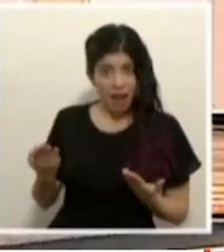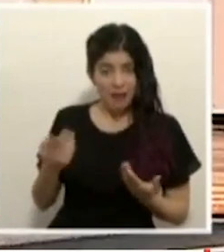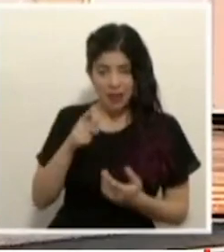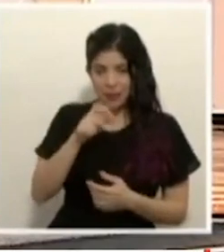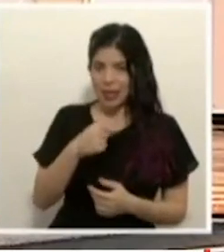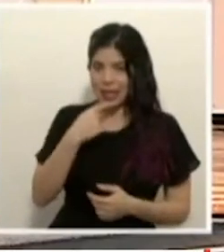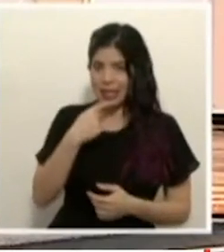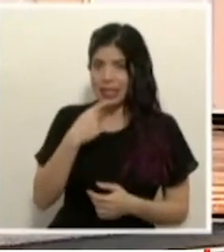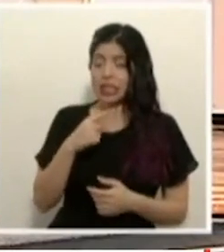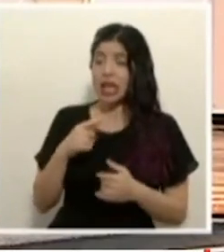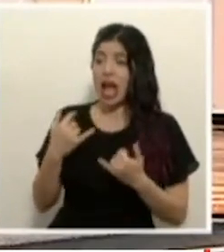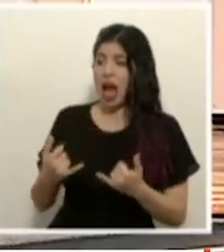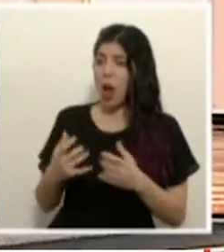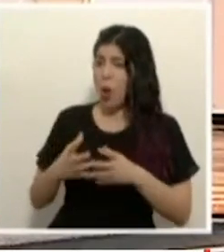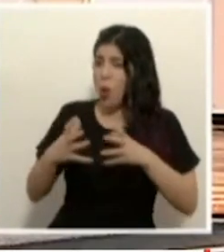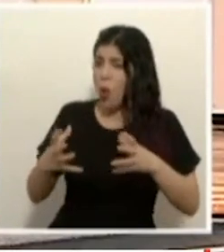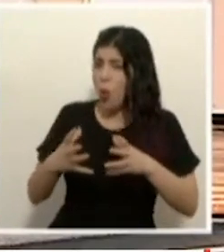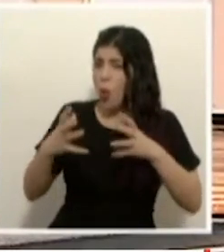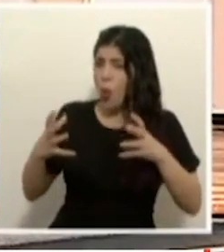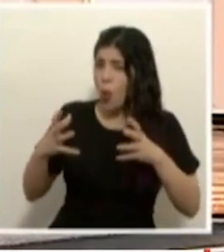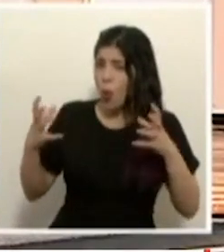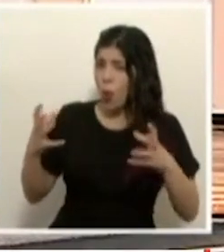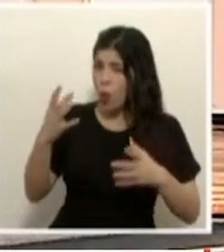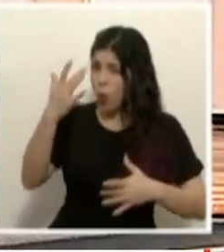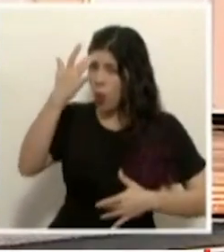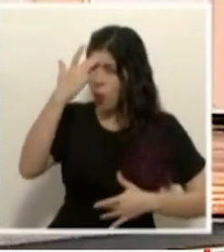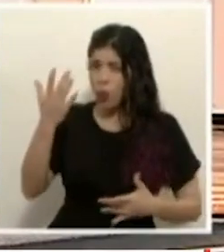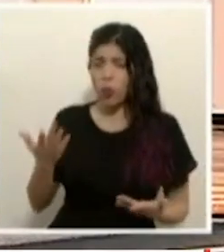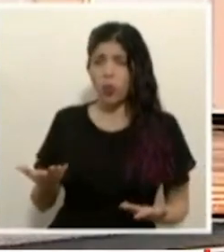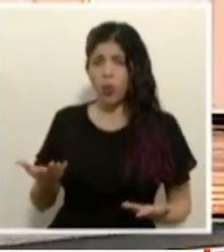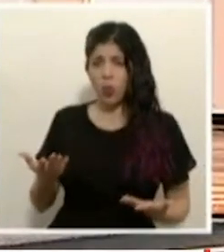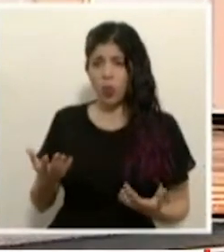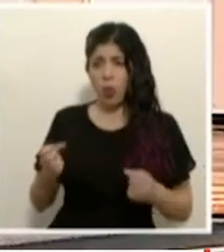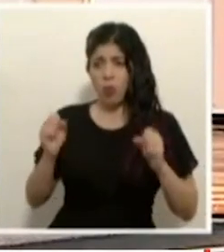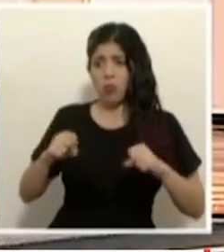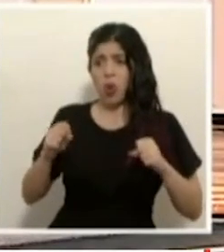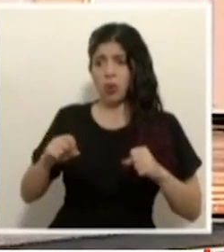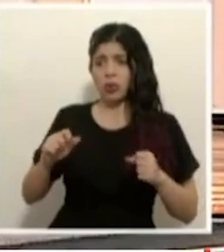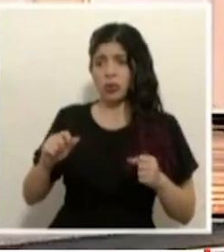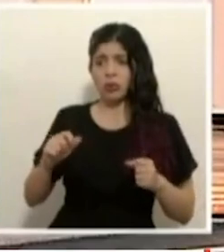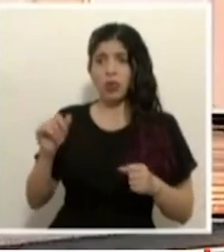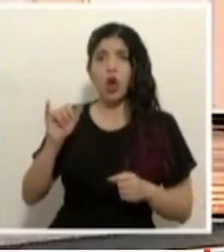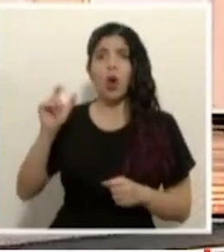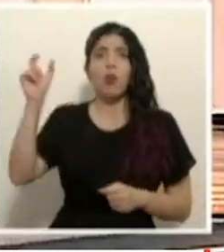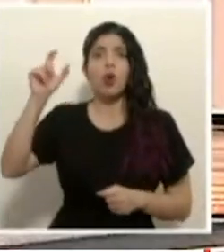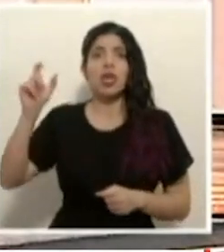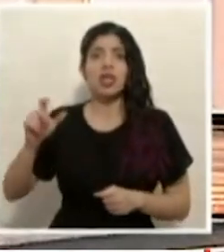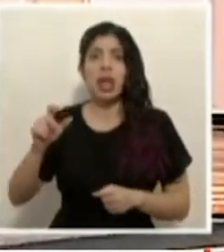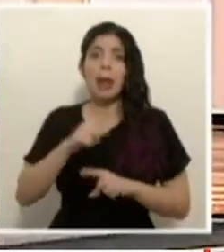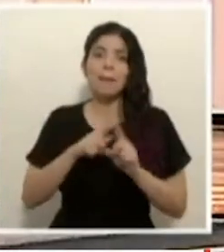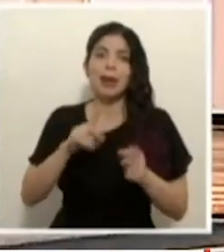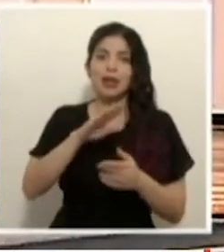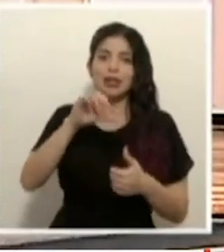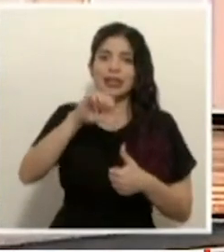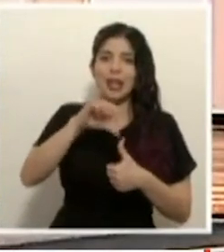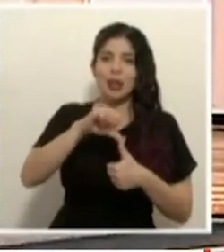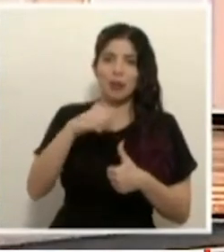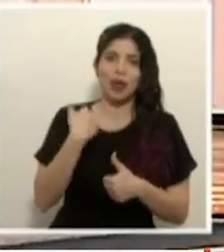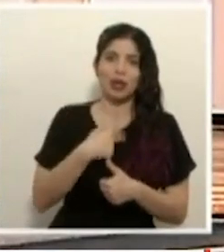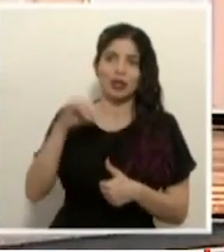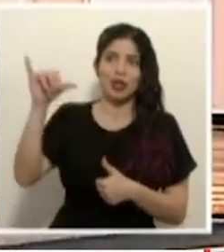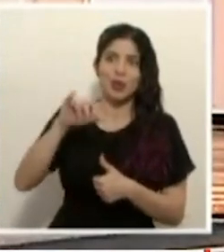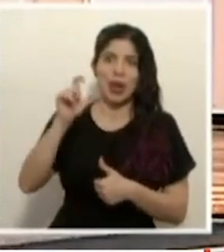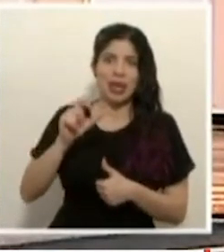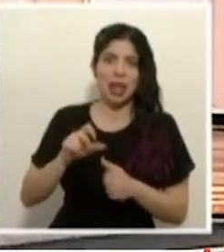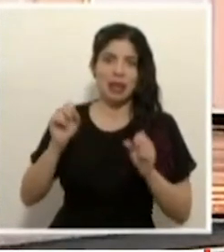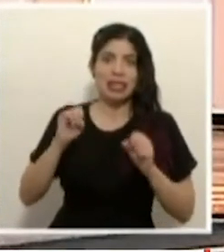vamos en aumento sustancial de los casos y podríamos convertirnos sanitarios centroamérica si siguen las aperturas cuál es su